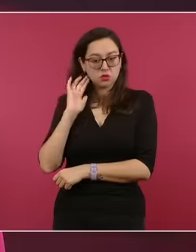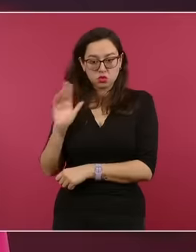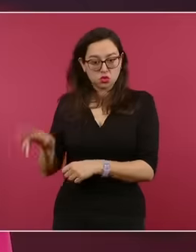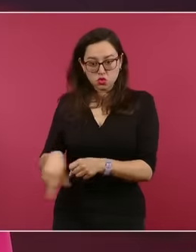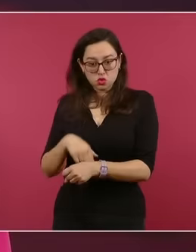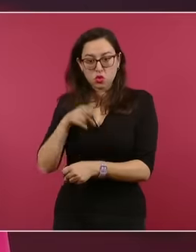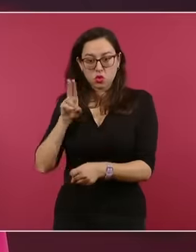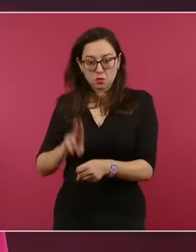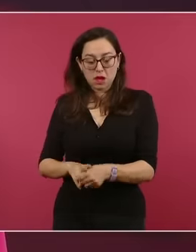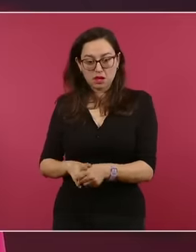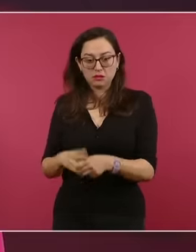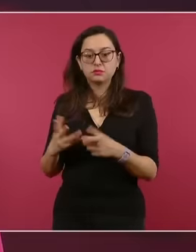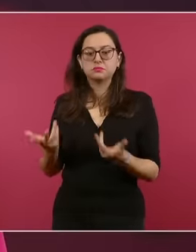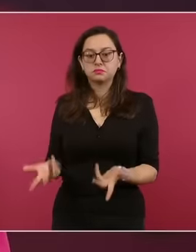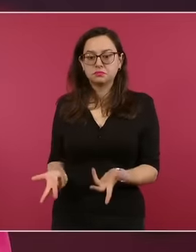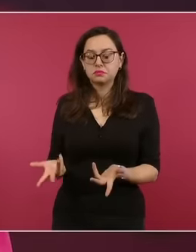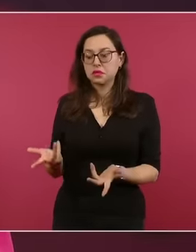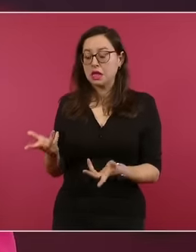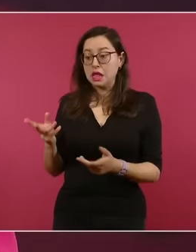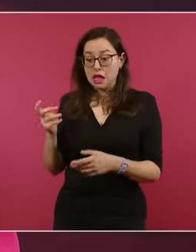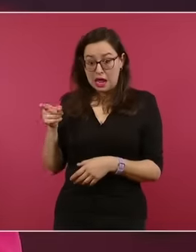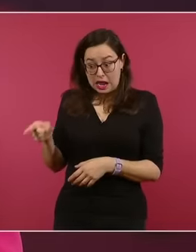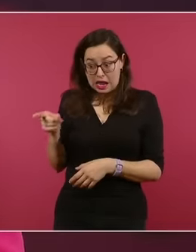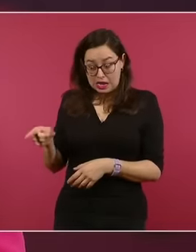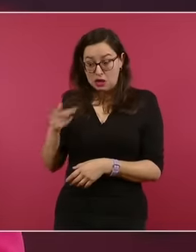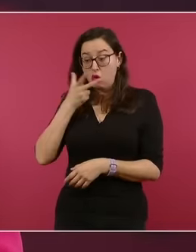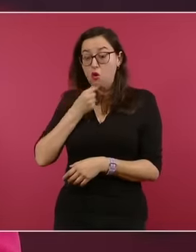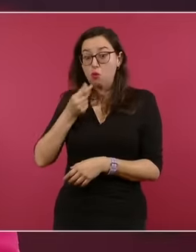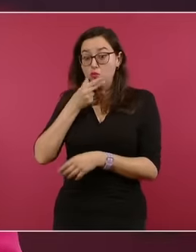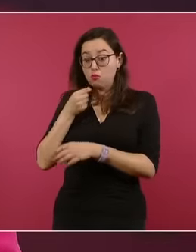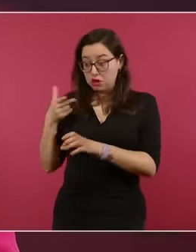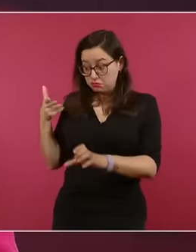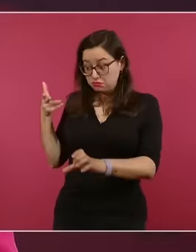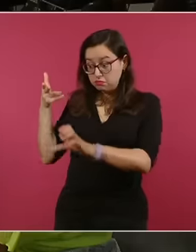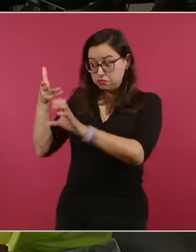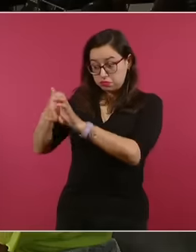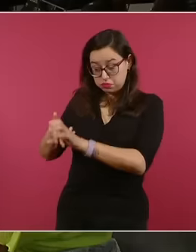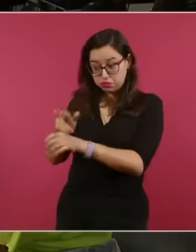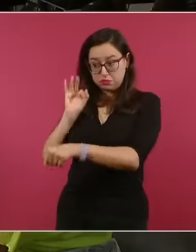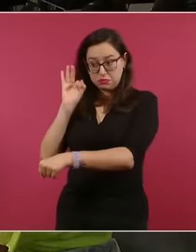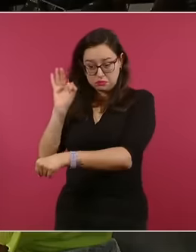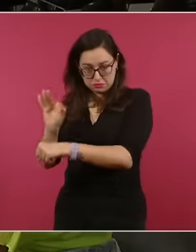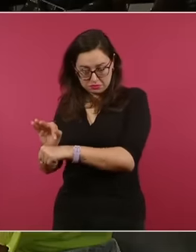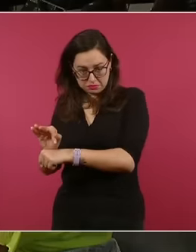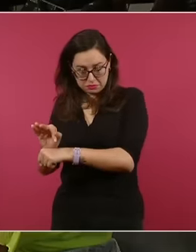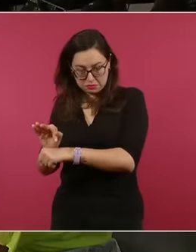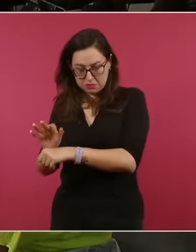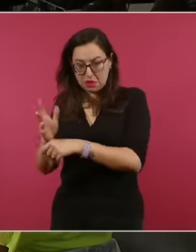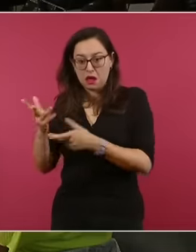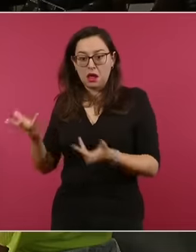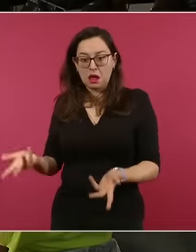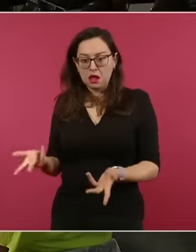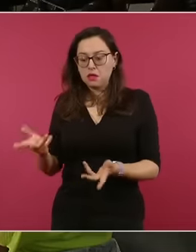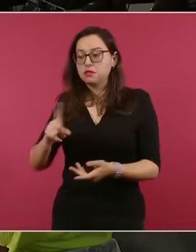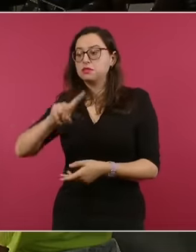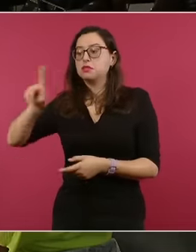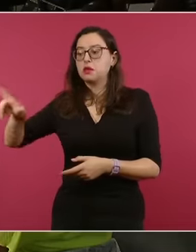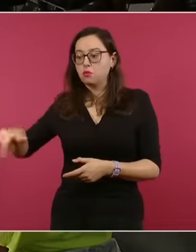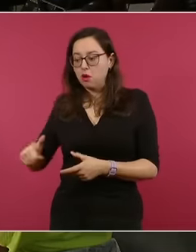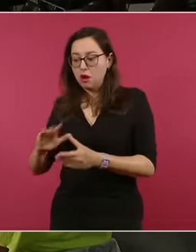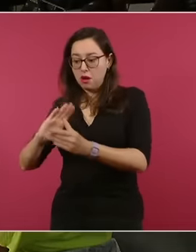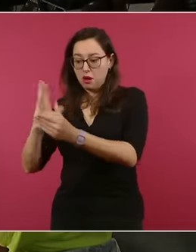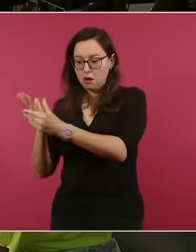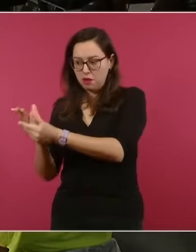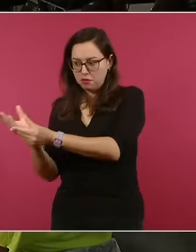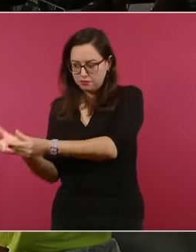pero nos daba tiempo para analizar precisamente el expediente. Nosotros no tomamos una decisión sobre las